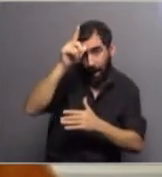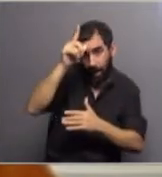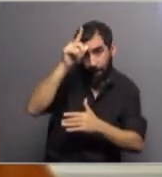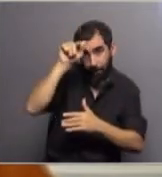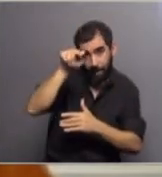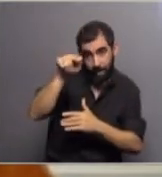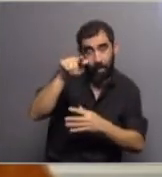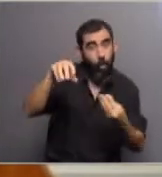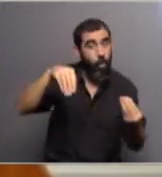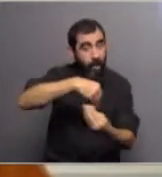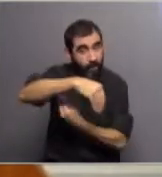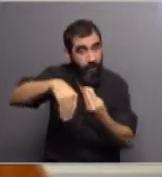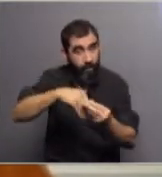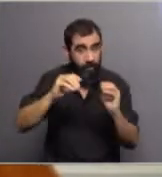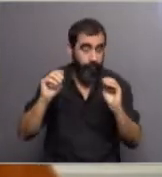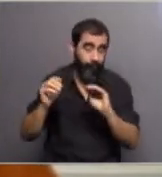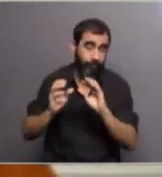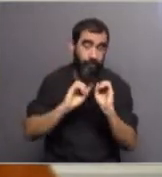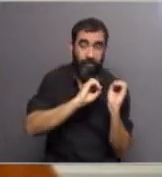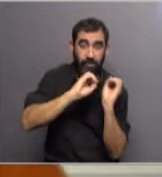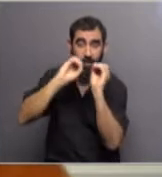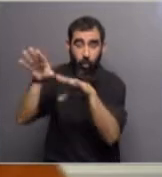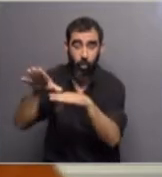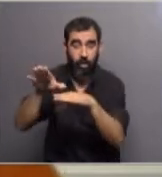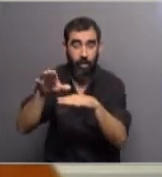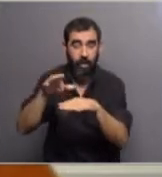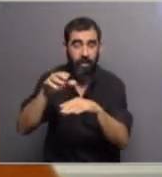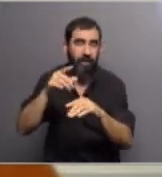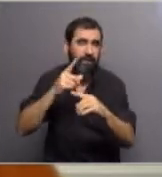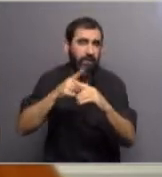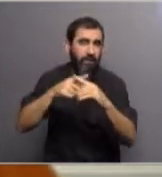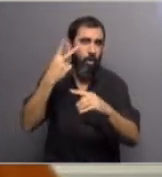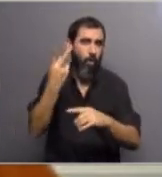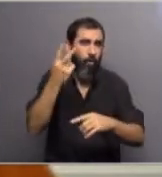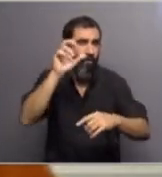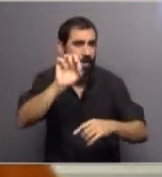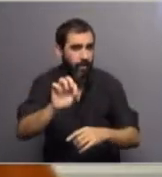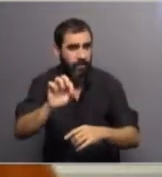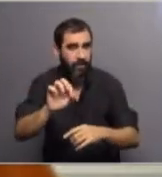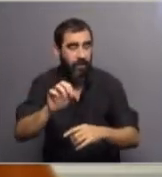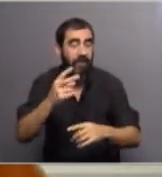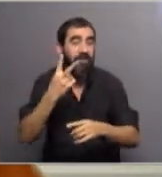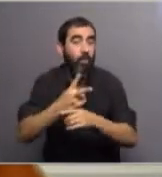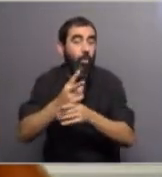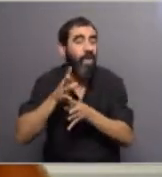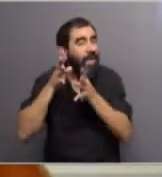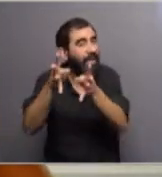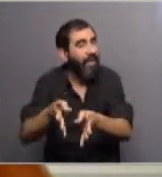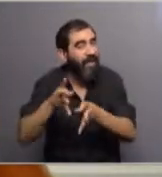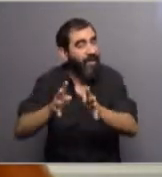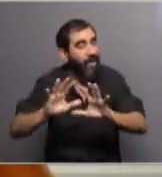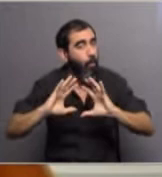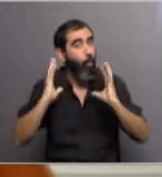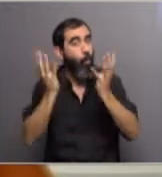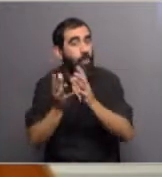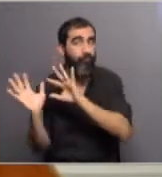Alemania con una familia que tuvo que emigrar allá por la mitad del siglo XX, poco antes en realidad, en la Segunda Guerra Mundial, y recaló en Uruguay